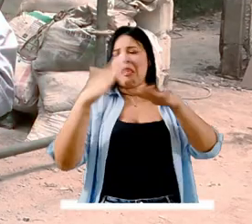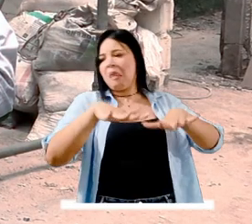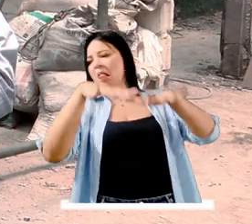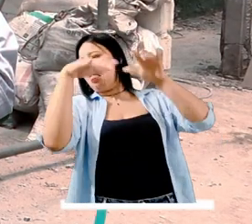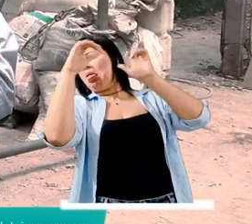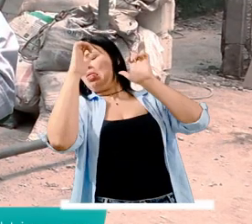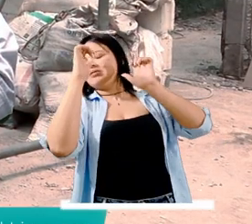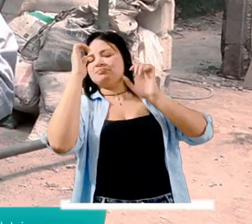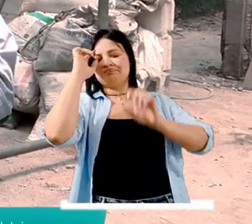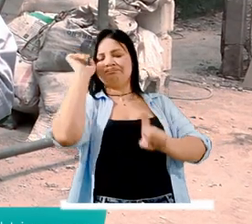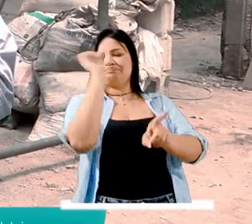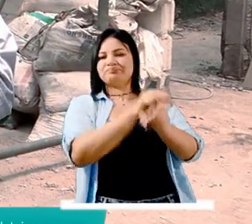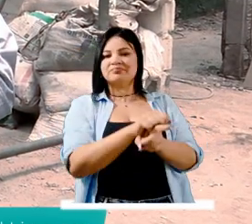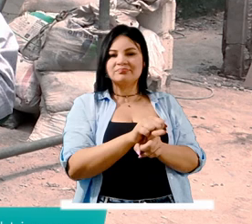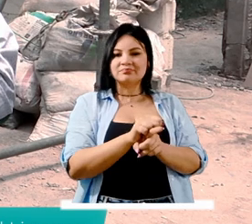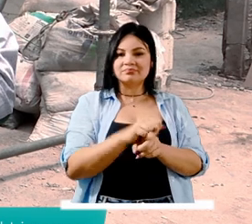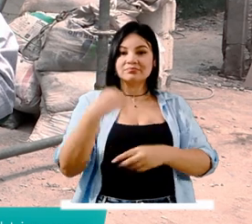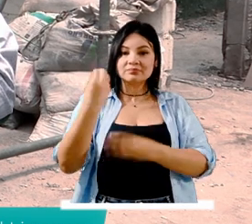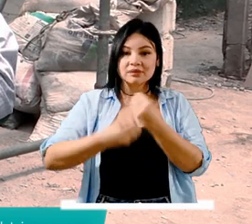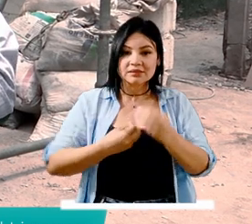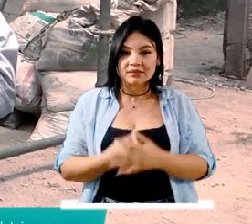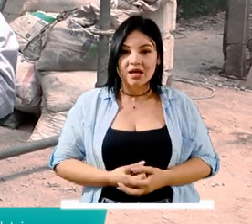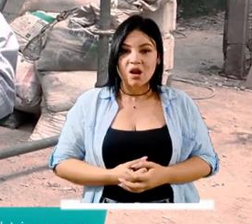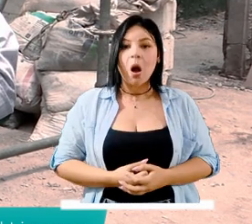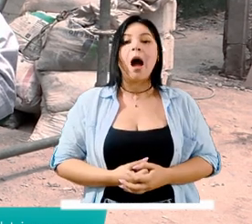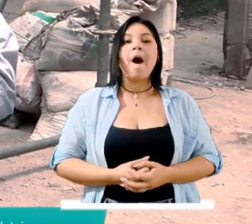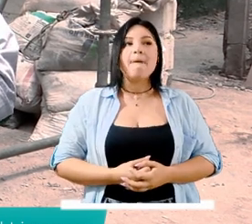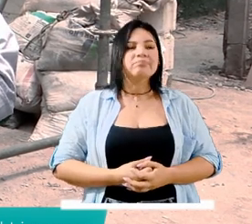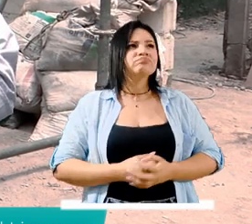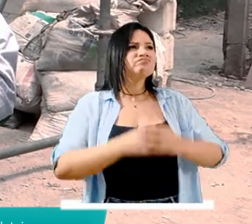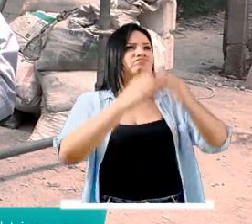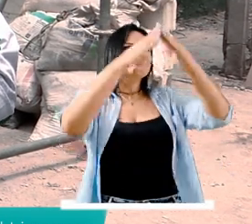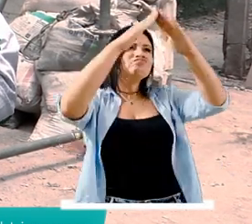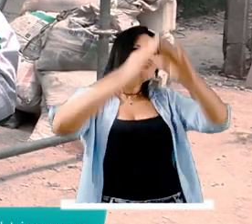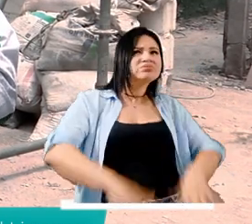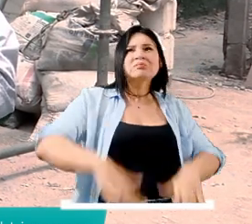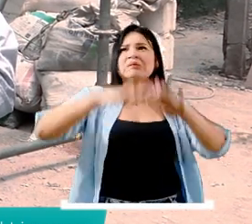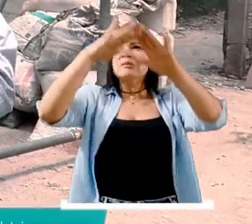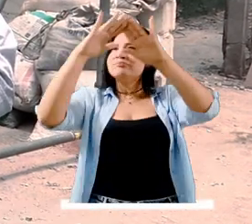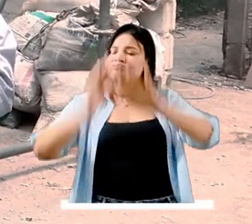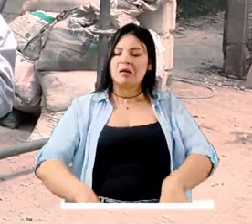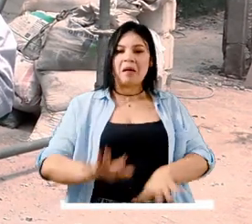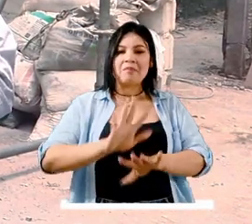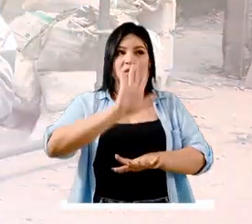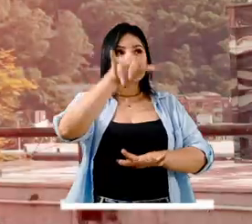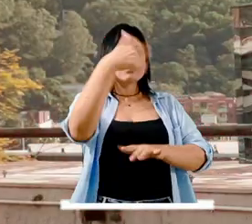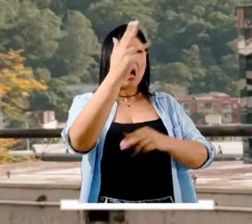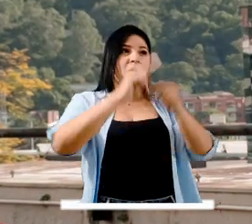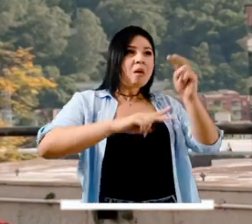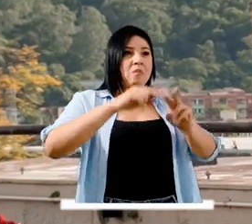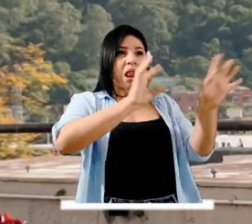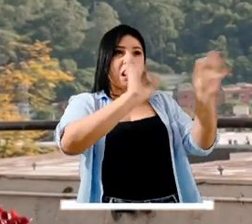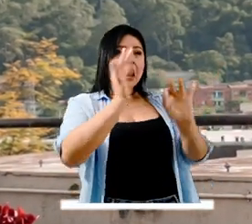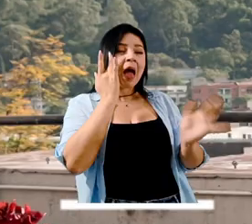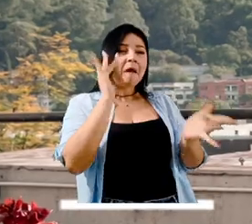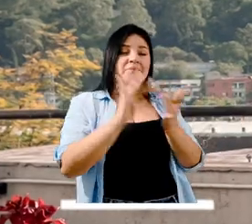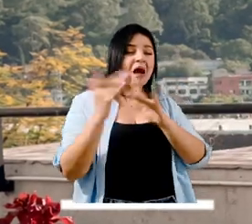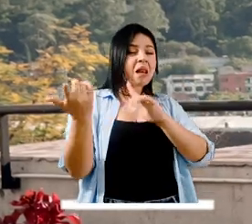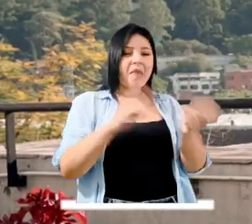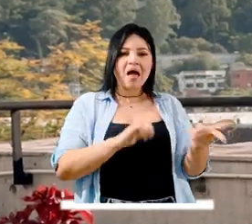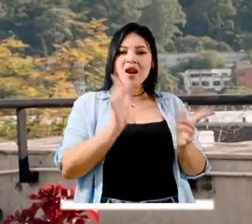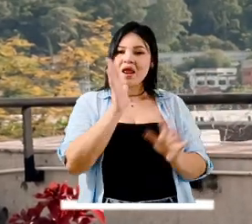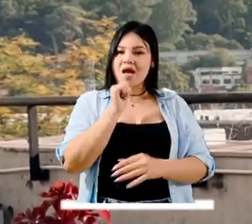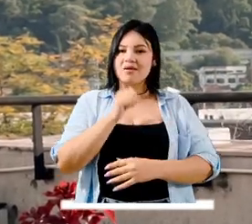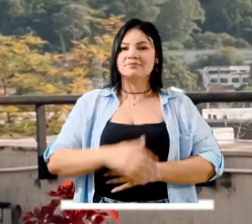Inmediatamente llegaron, lo que hicieron fue a tumbar todo lo que había en la institución para obras pero nunca las terminan Y una situación que nos preocupa